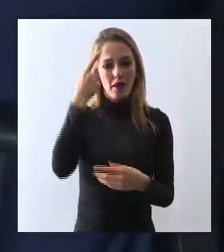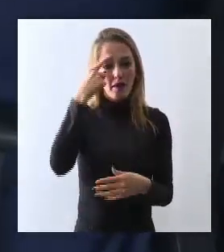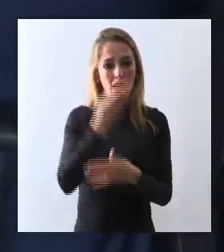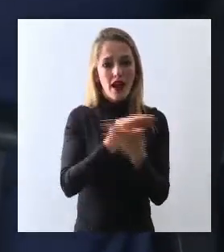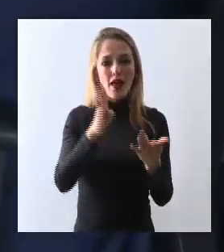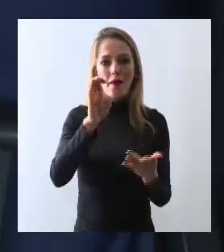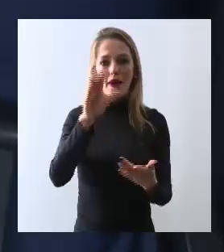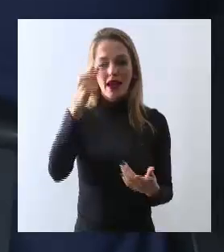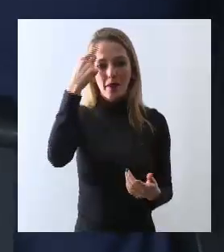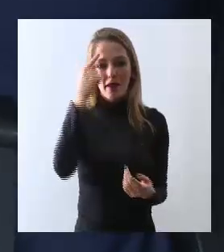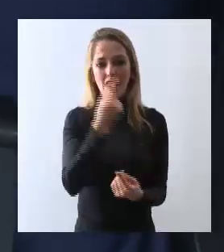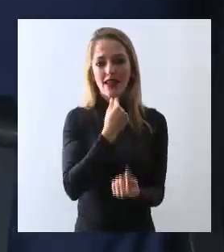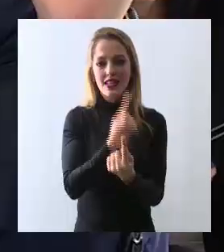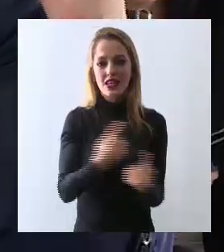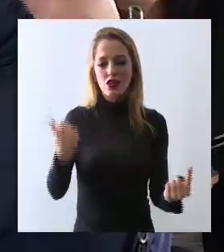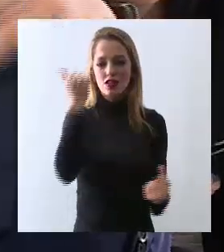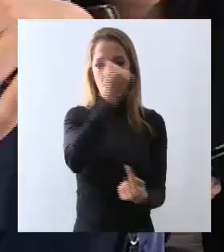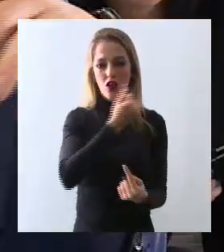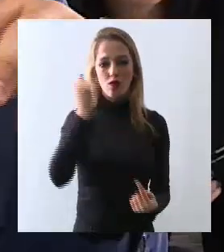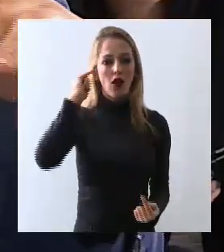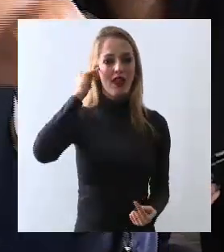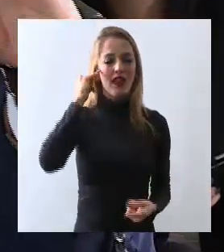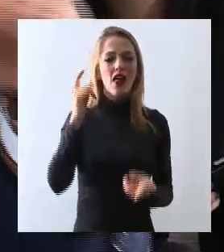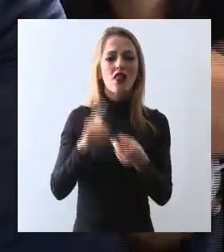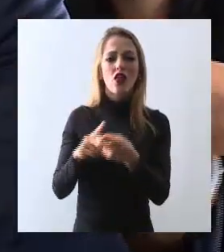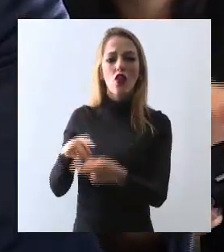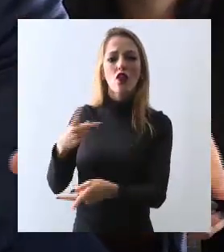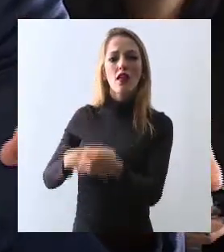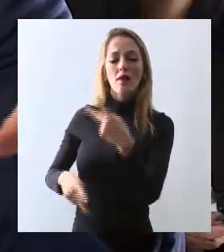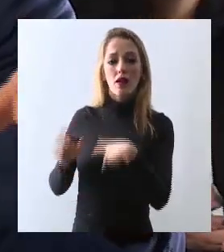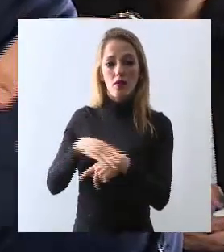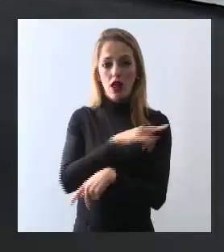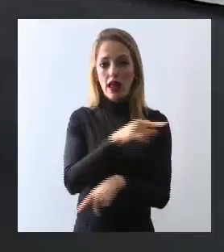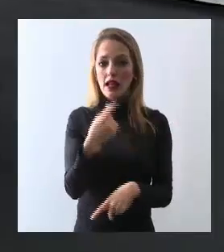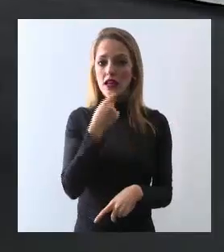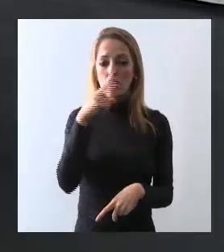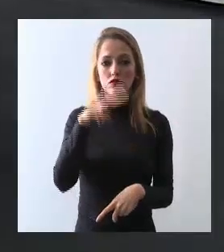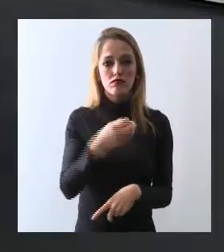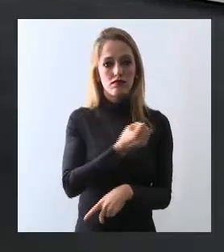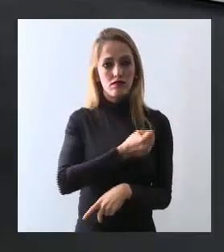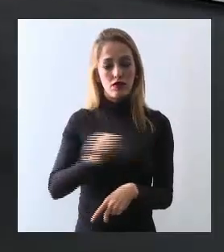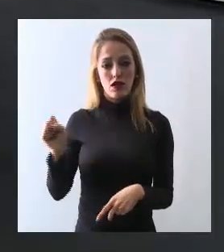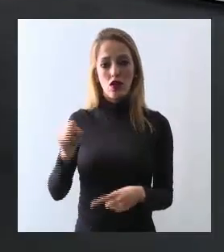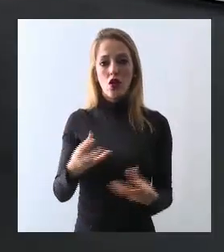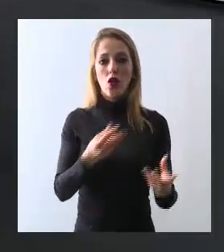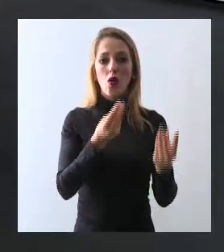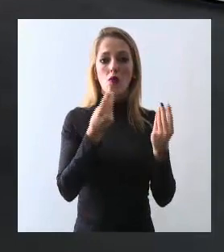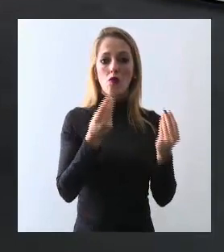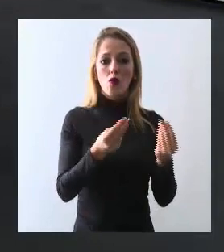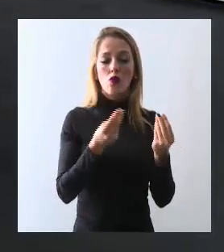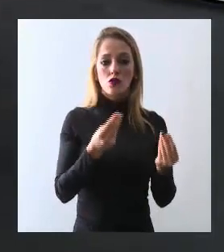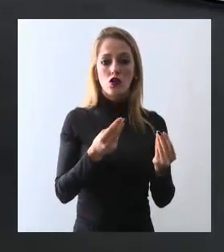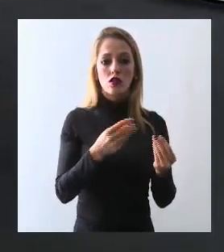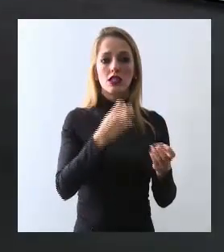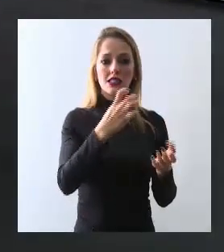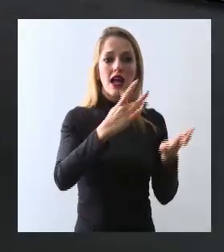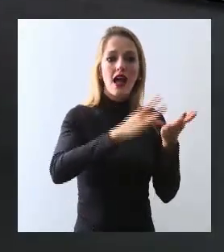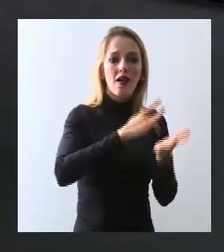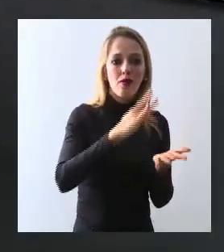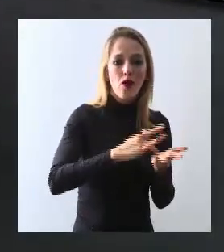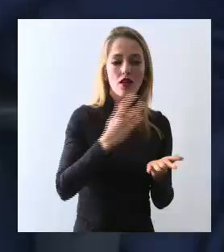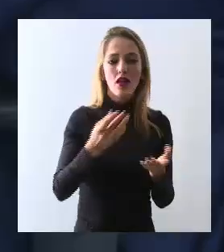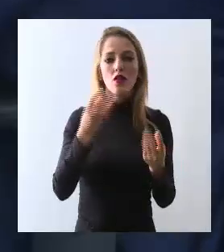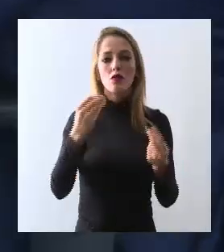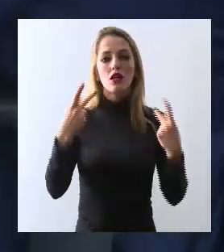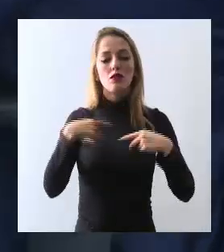niños indígenas, estudiantes indígenas, que además con un gran talento, muchos de ellos nos están apoyando ya en la coordinación, muchos